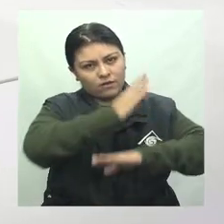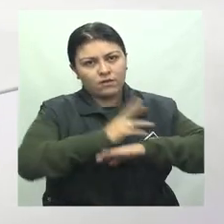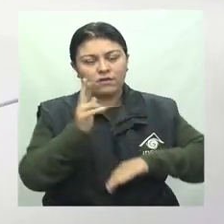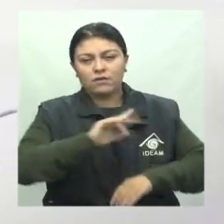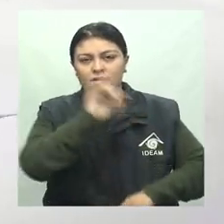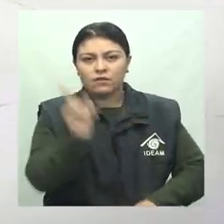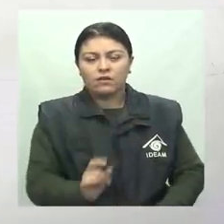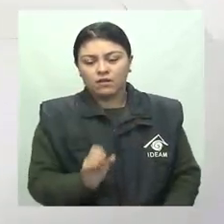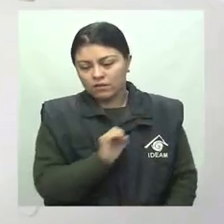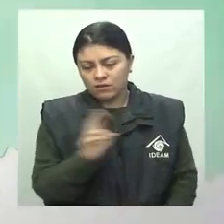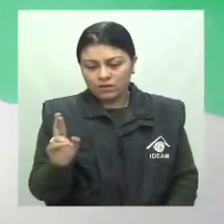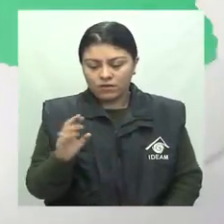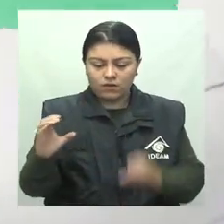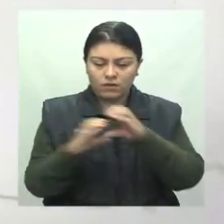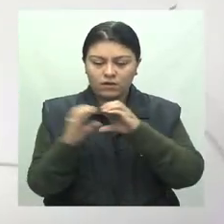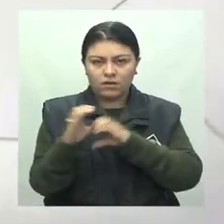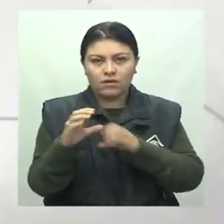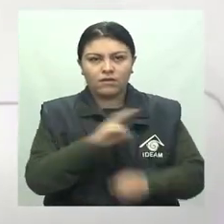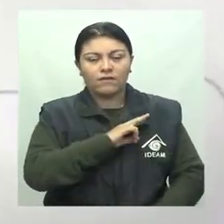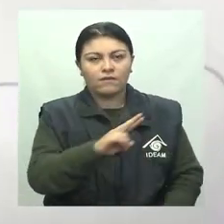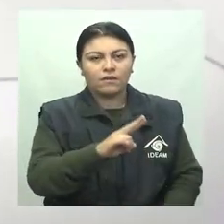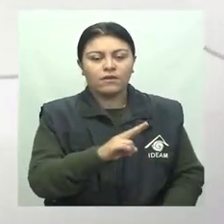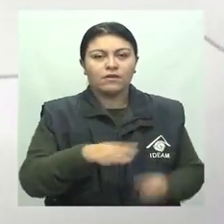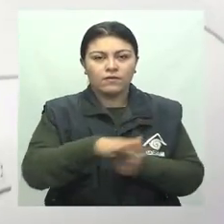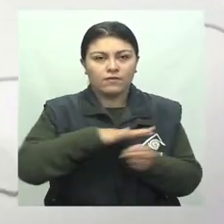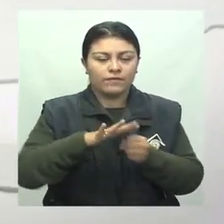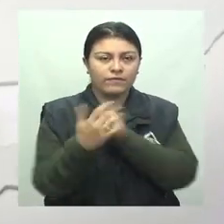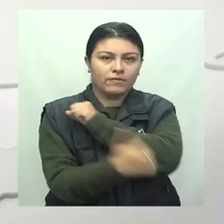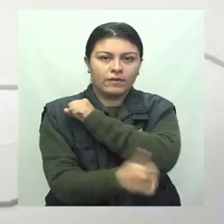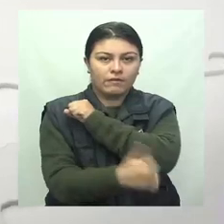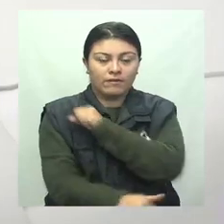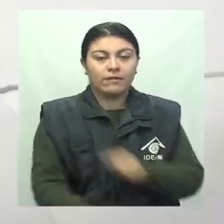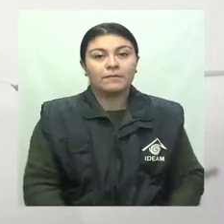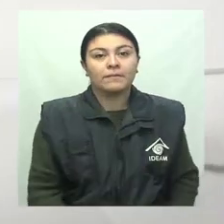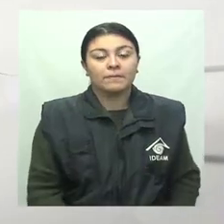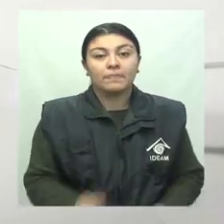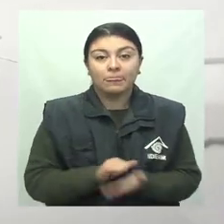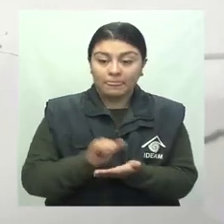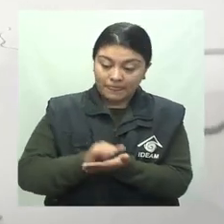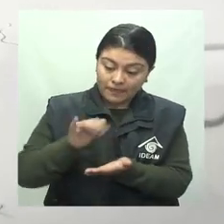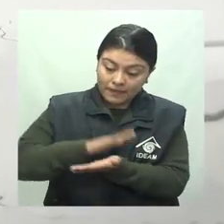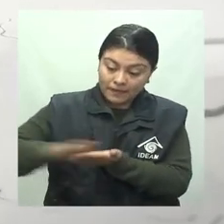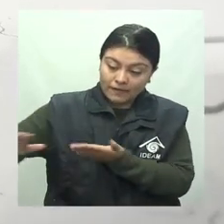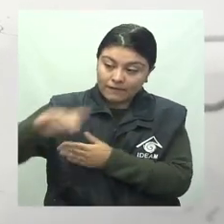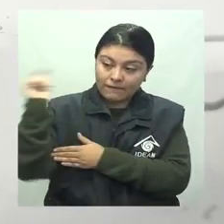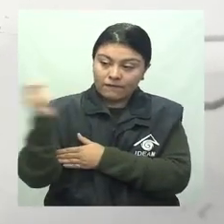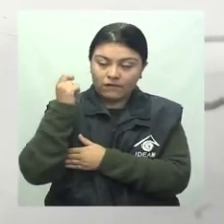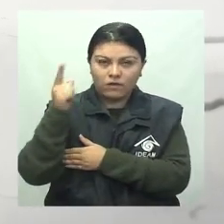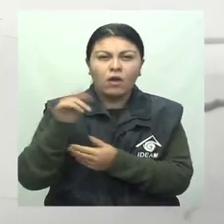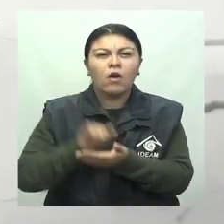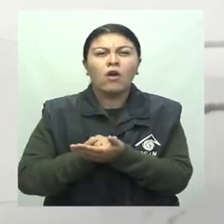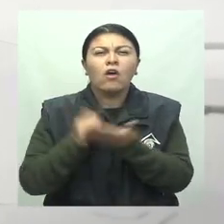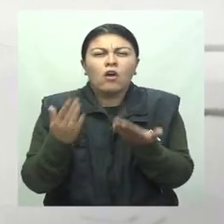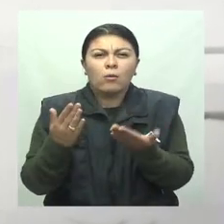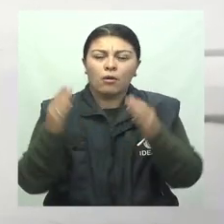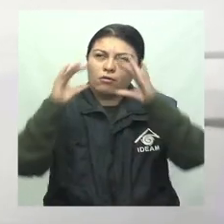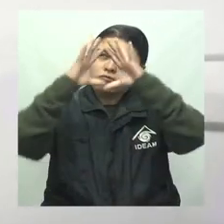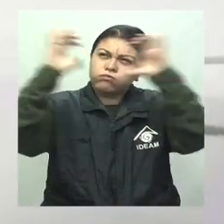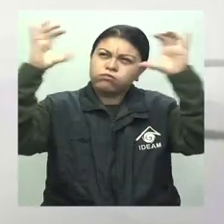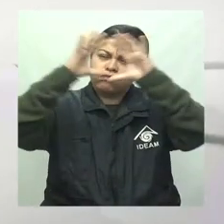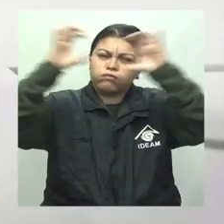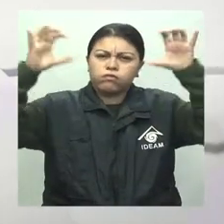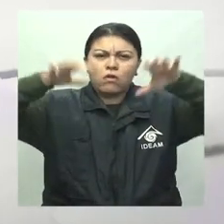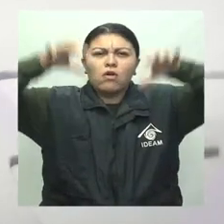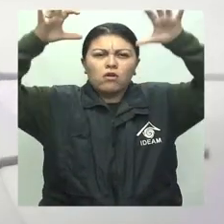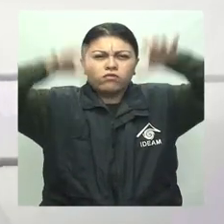Cauca, Valle, Cundinamarca y Boyacá. Hacia los llanos orientales el cielo estará mayormente cubierto con lluvias en gran parte de la